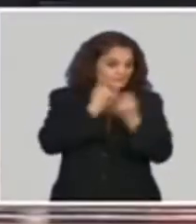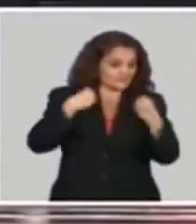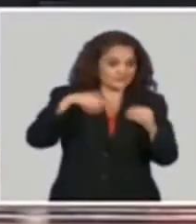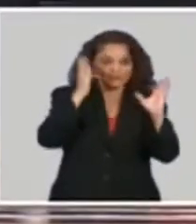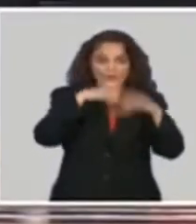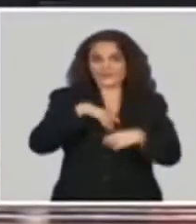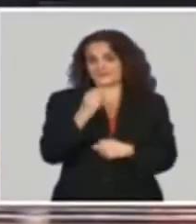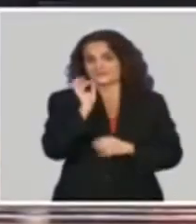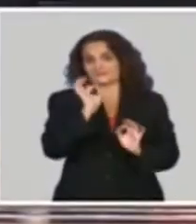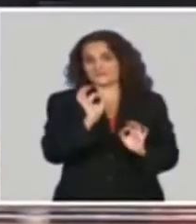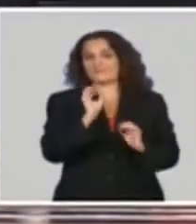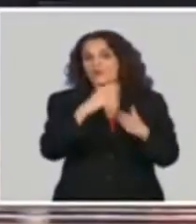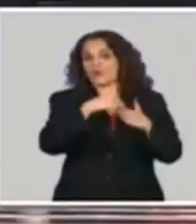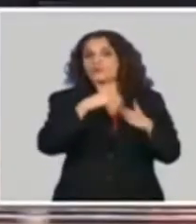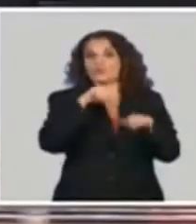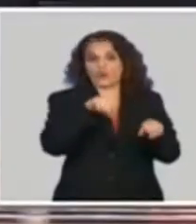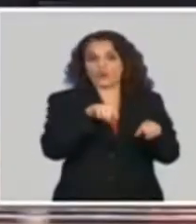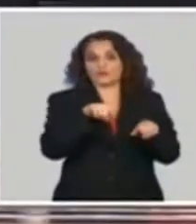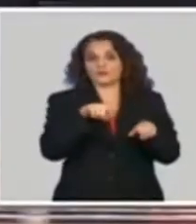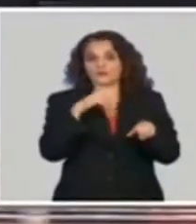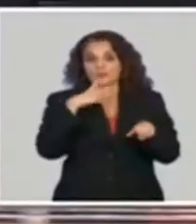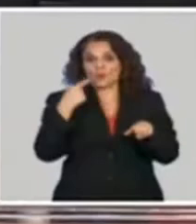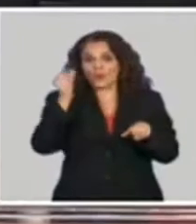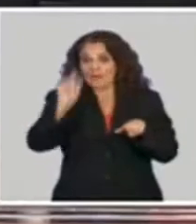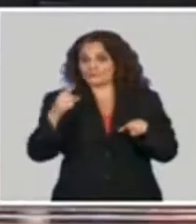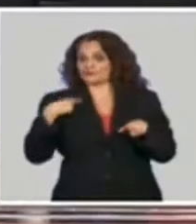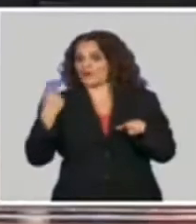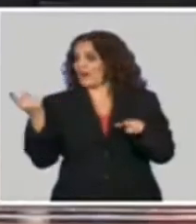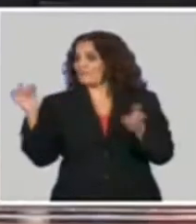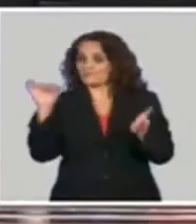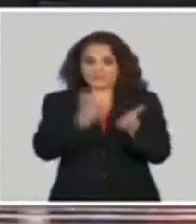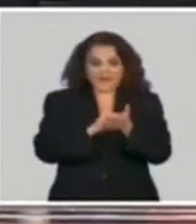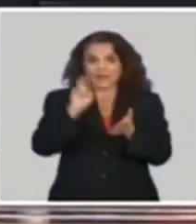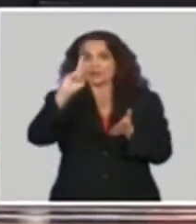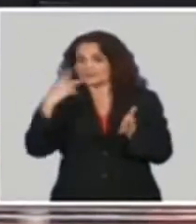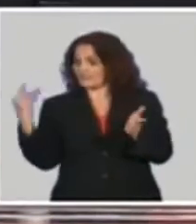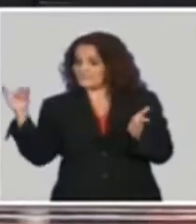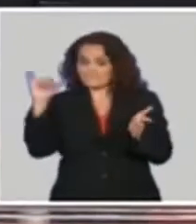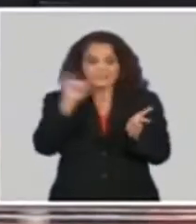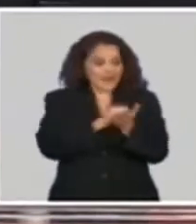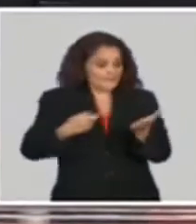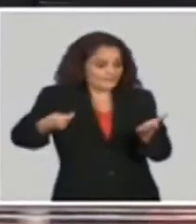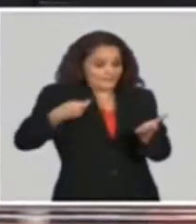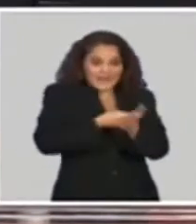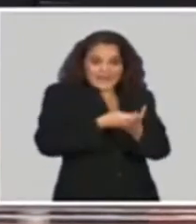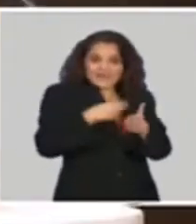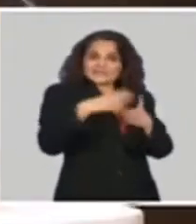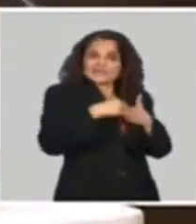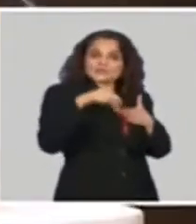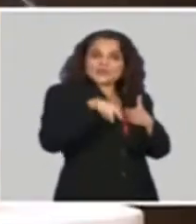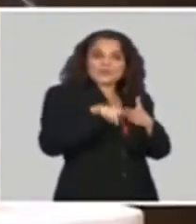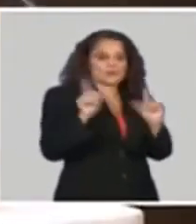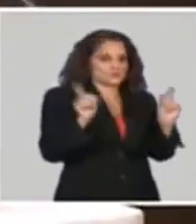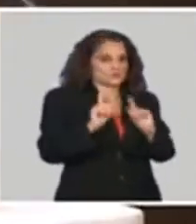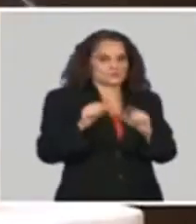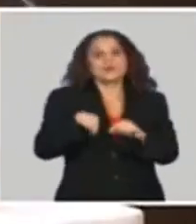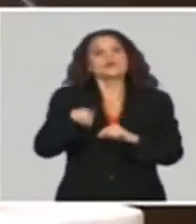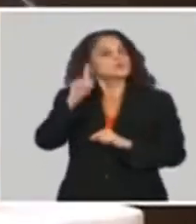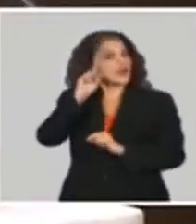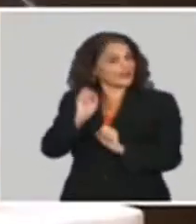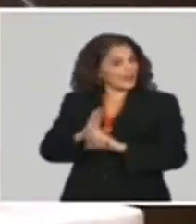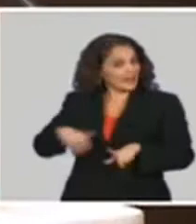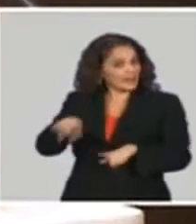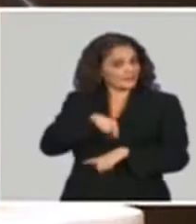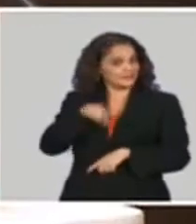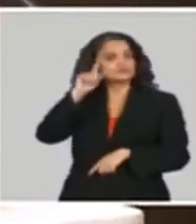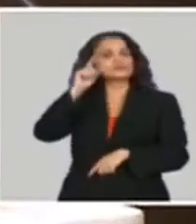pagaban esos impuestos, sobre todo cuando se venía la segunda vez que había que pagarlo en CUC, ya eso desaparece. Sí, que aquí aclaramos que no se pagaba en CUC la segunda importación. Se